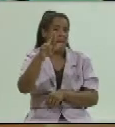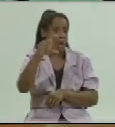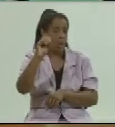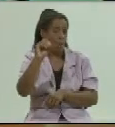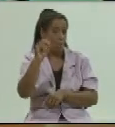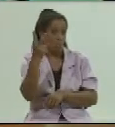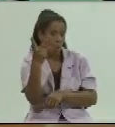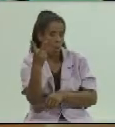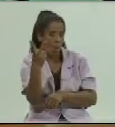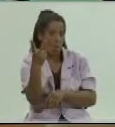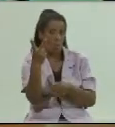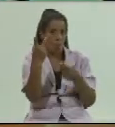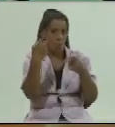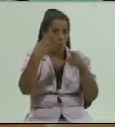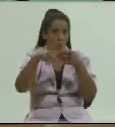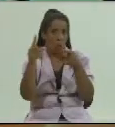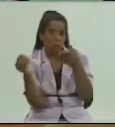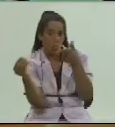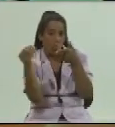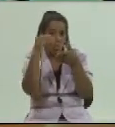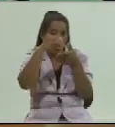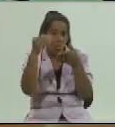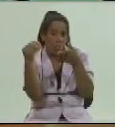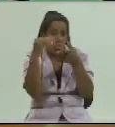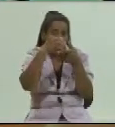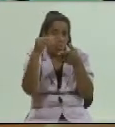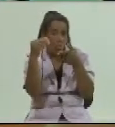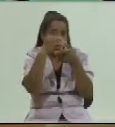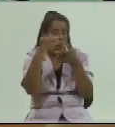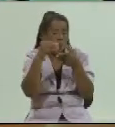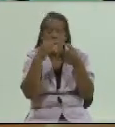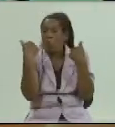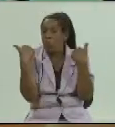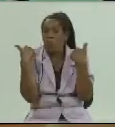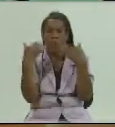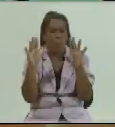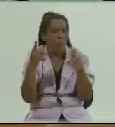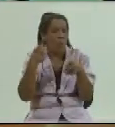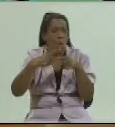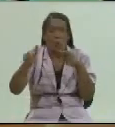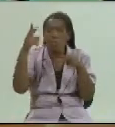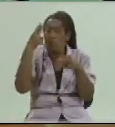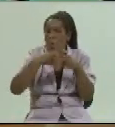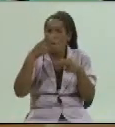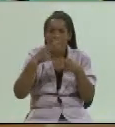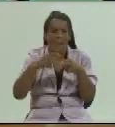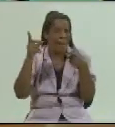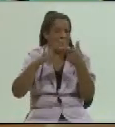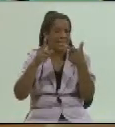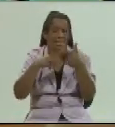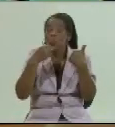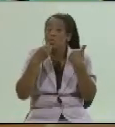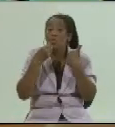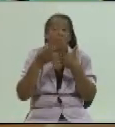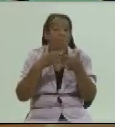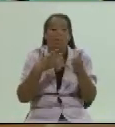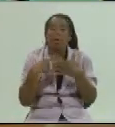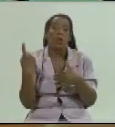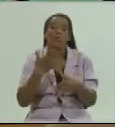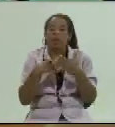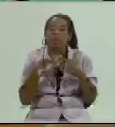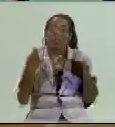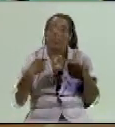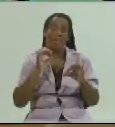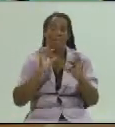familia con otros apellidos por decirlo de una forma más práctica y nosotros lo que tenemos es que cuidarnos que cumplir